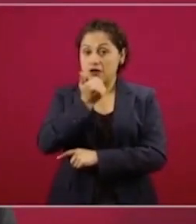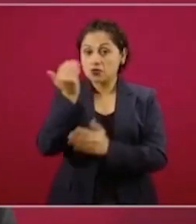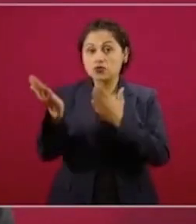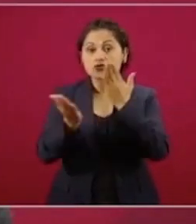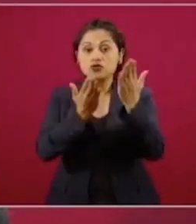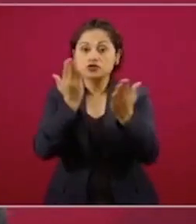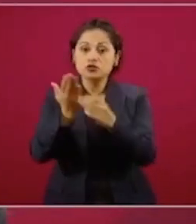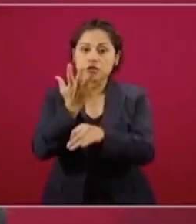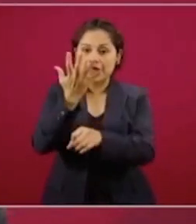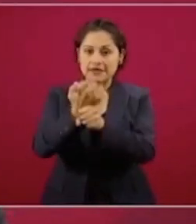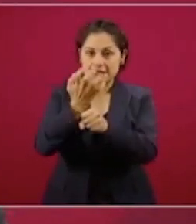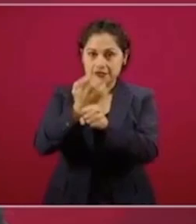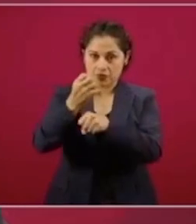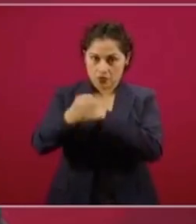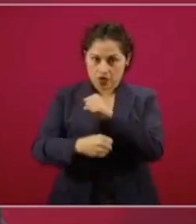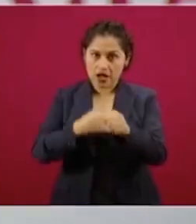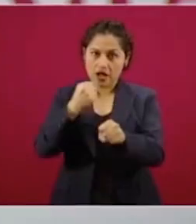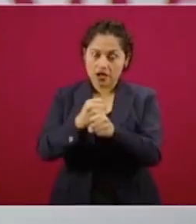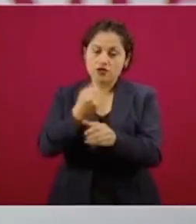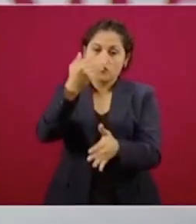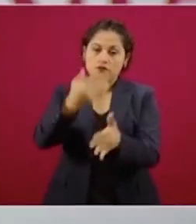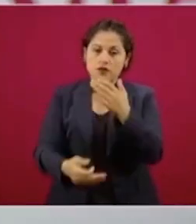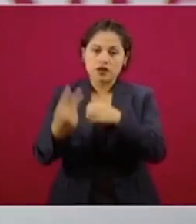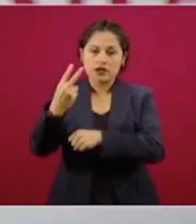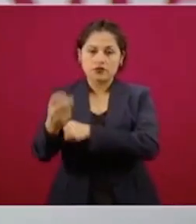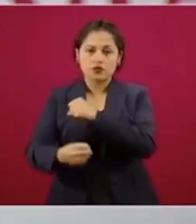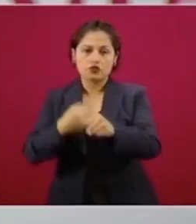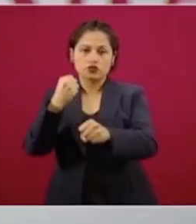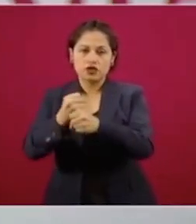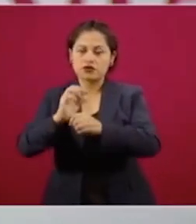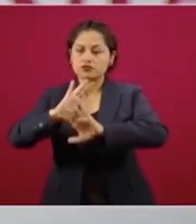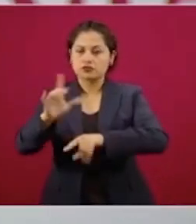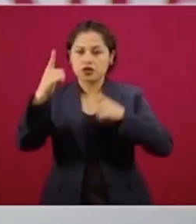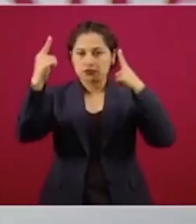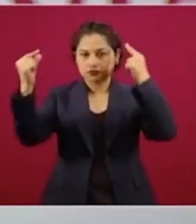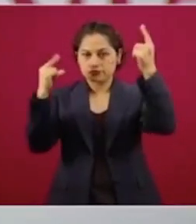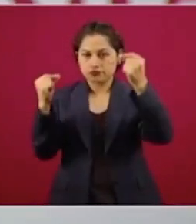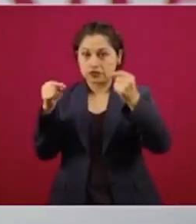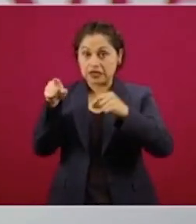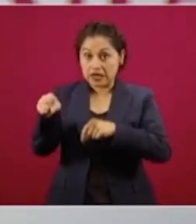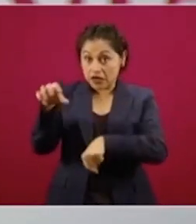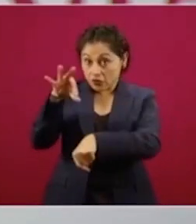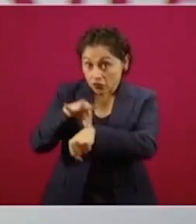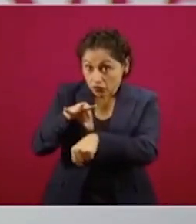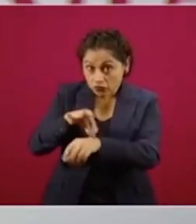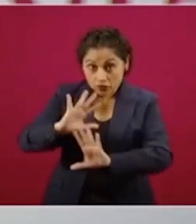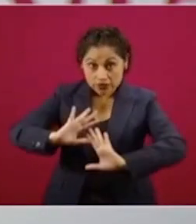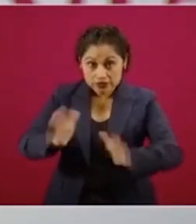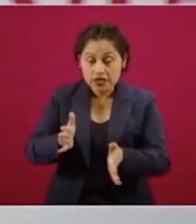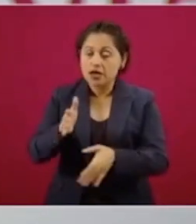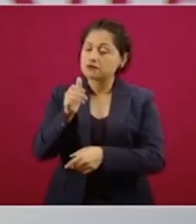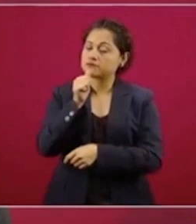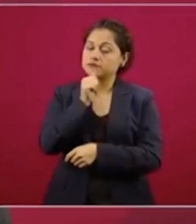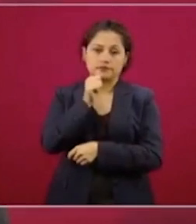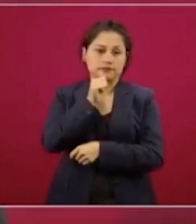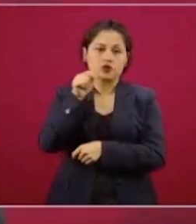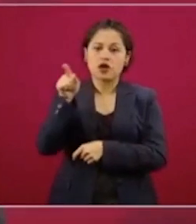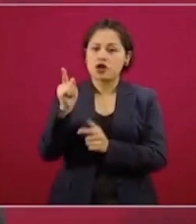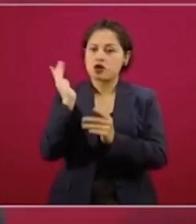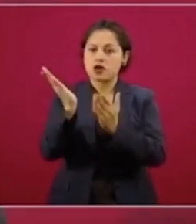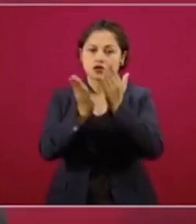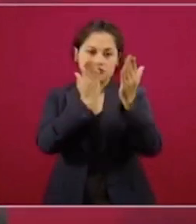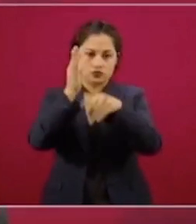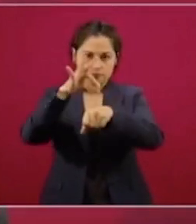que en este caso les falta dos años para ser médicos, son estudiantes de medicina, no son médicos o médicas todavía.